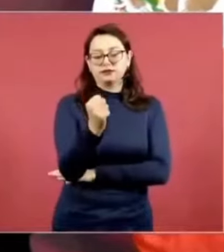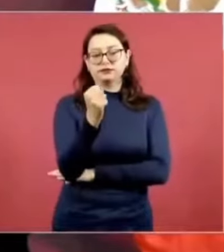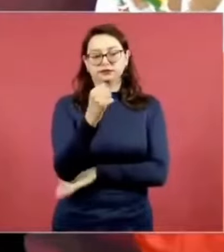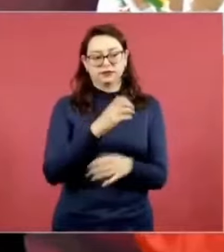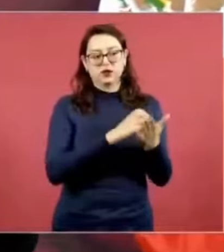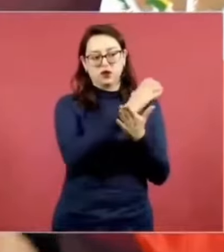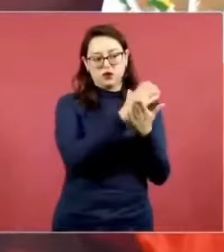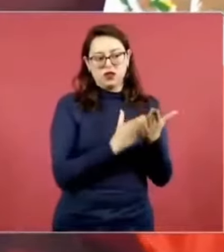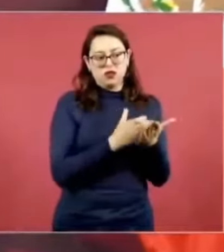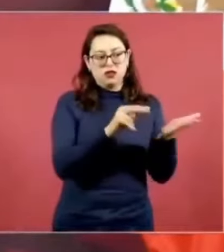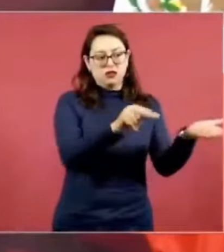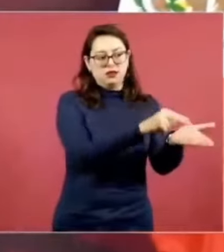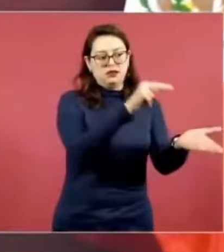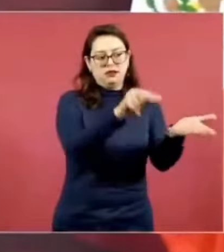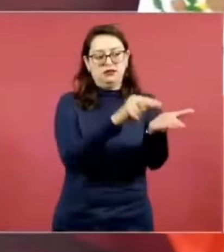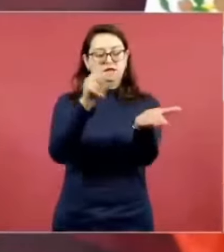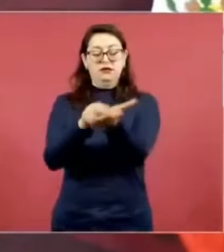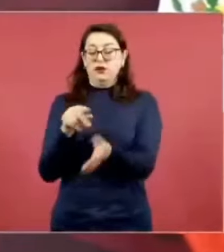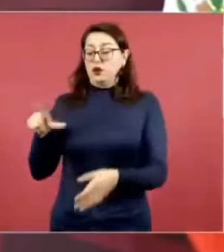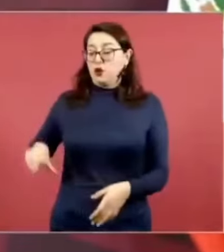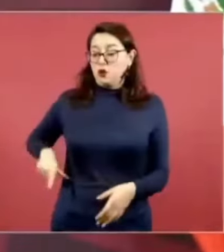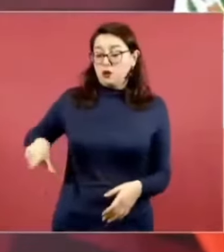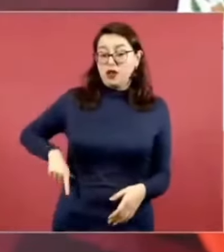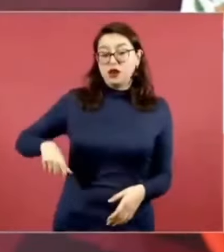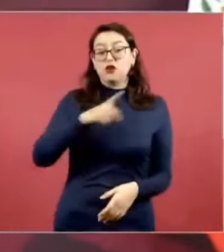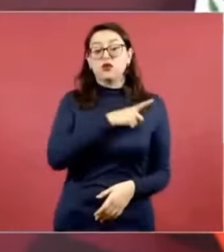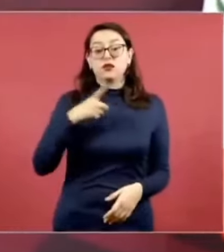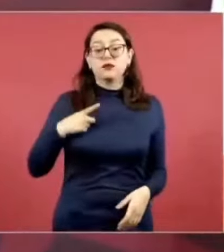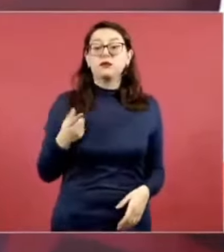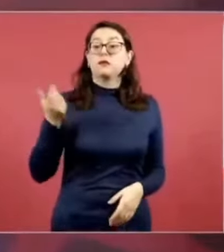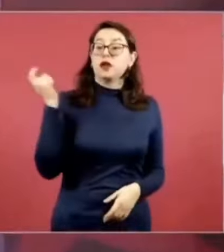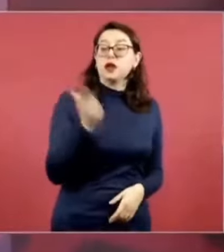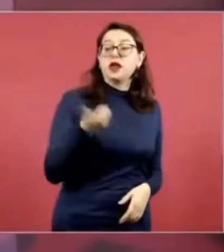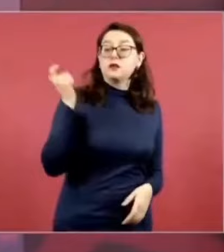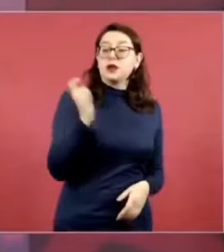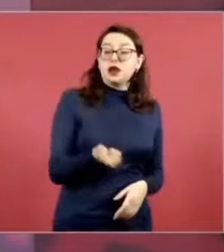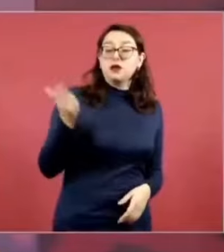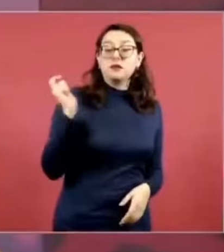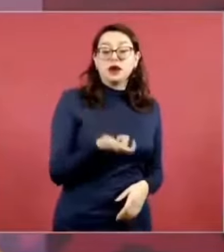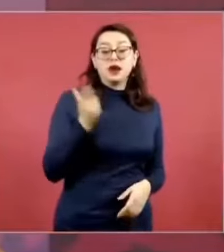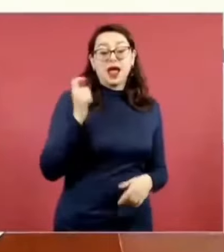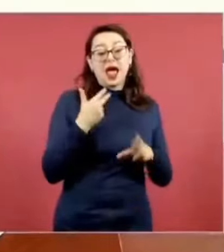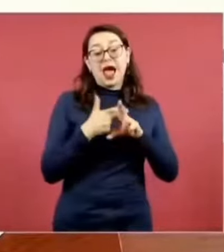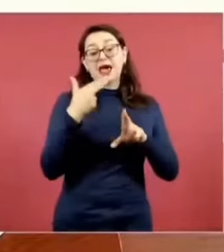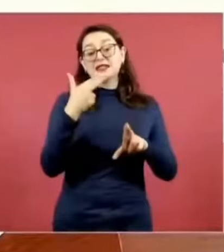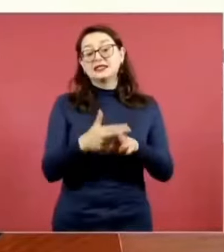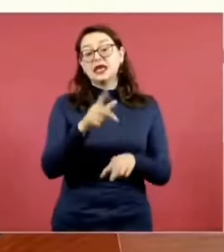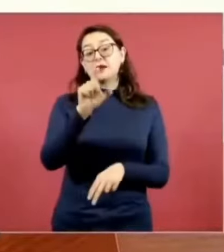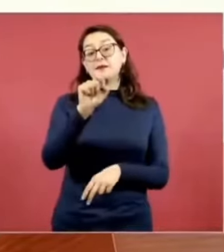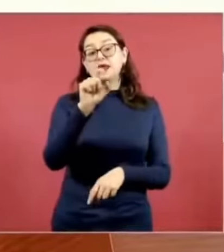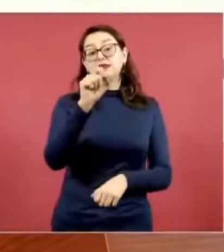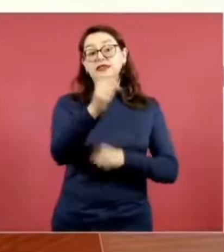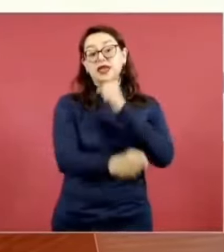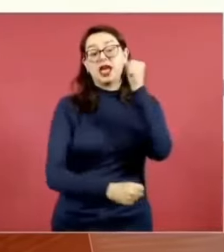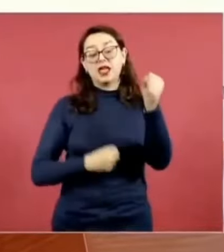cuando los nueve hospitales valen 500 millones